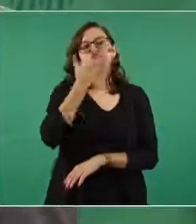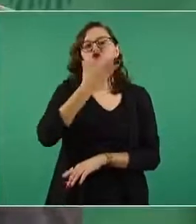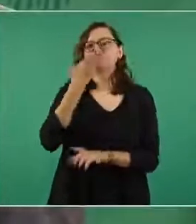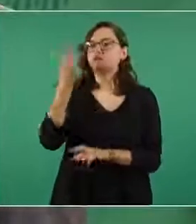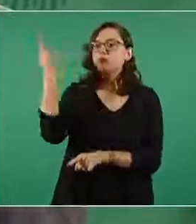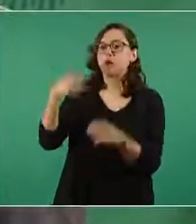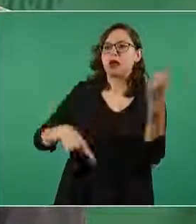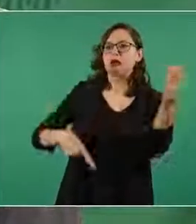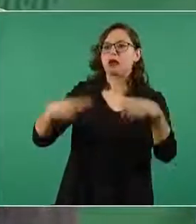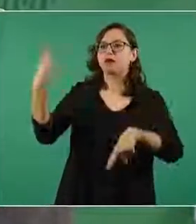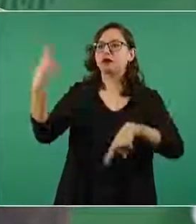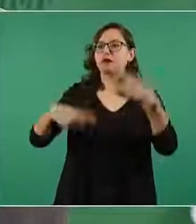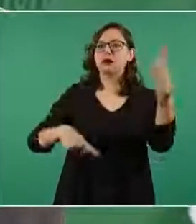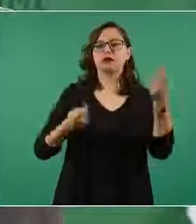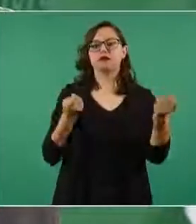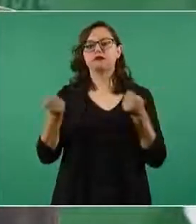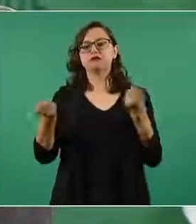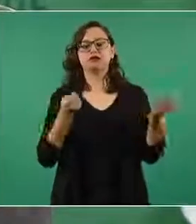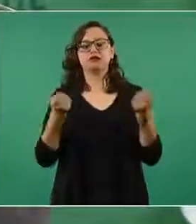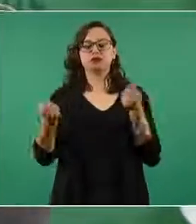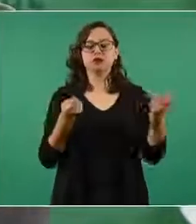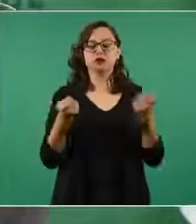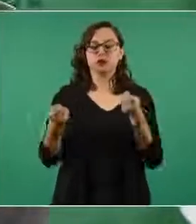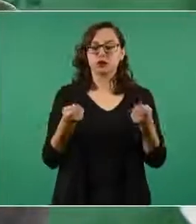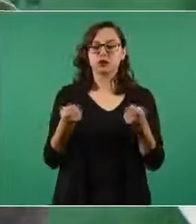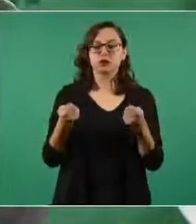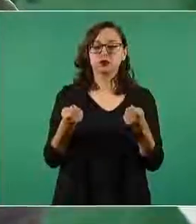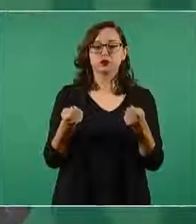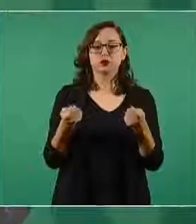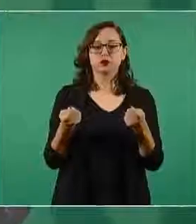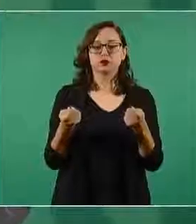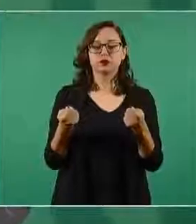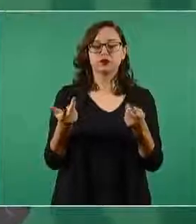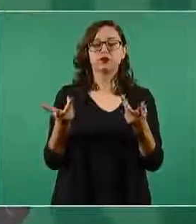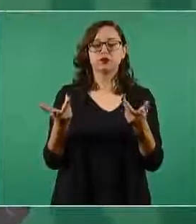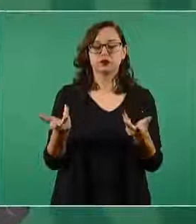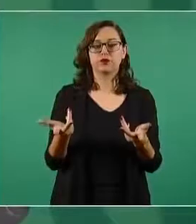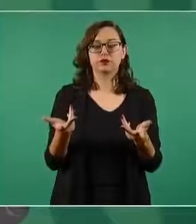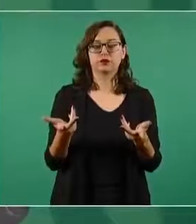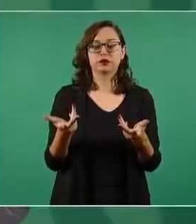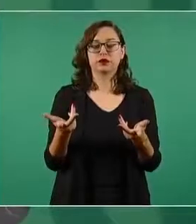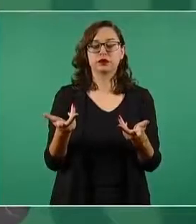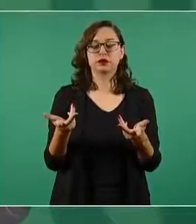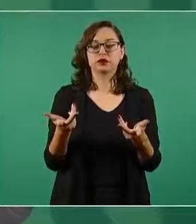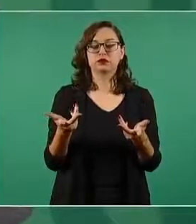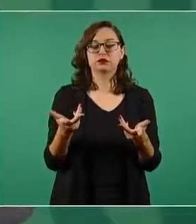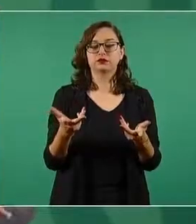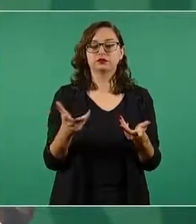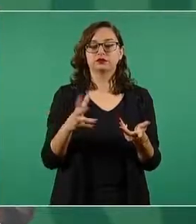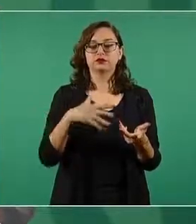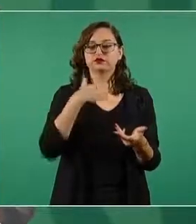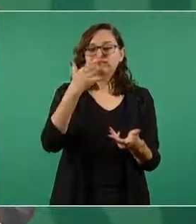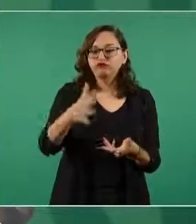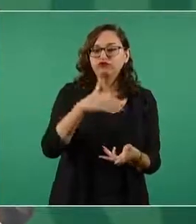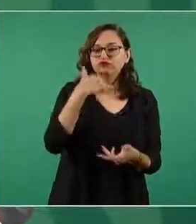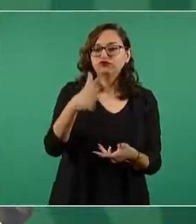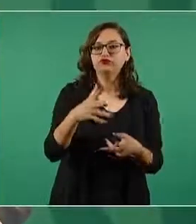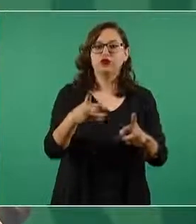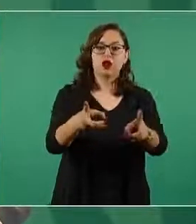eran los que protegían a los que robaban,